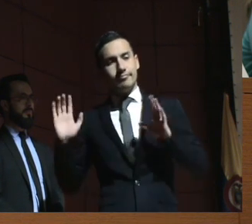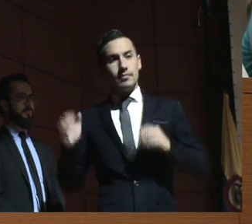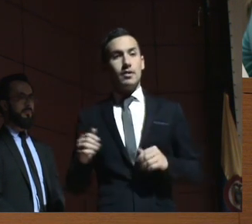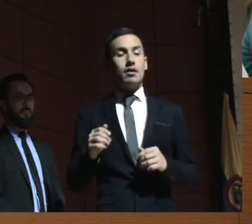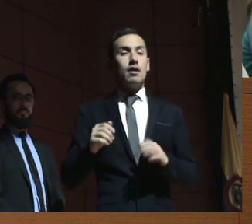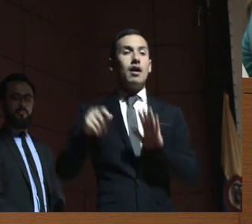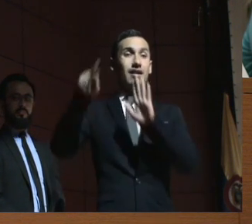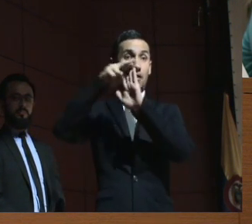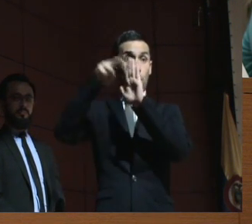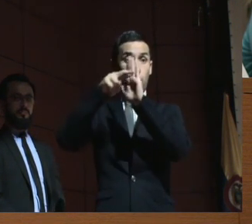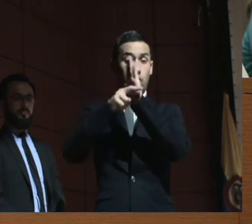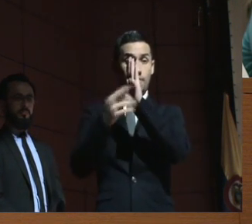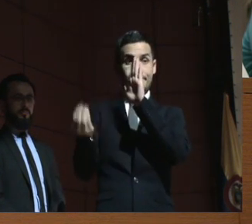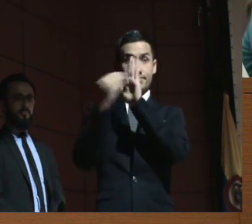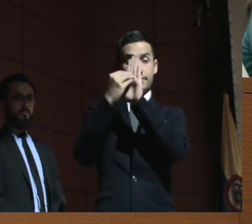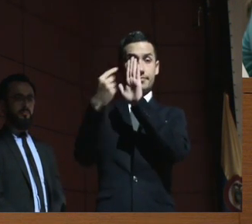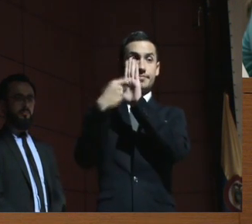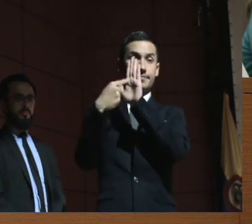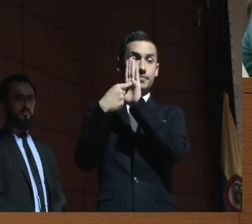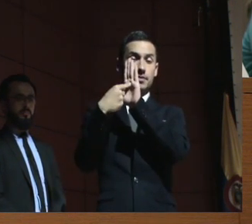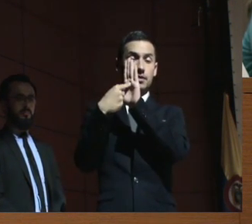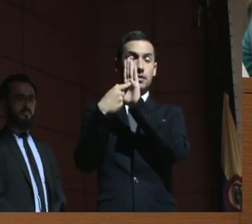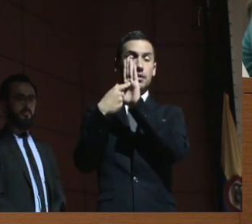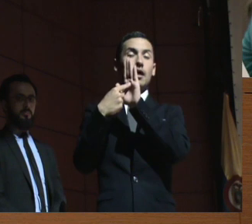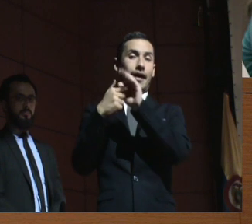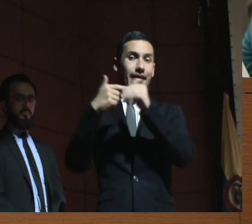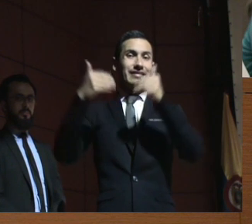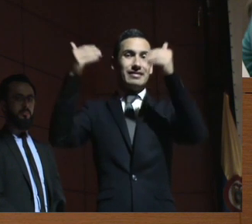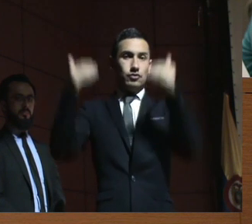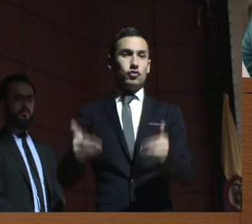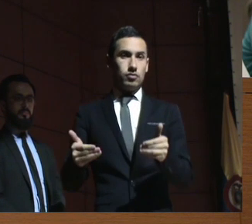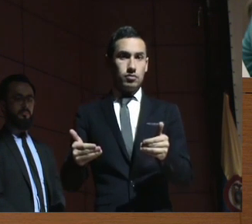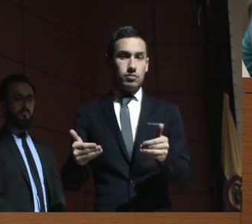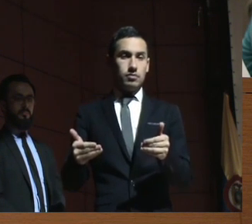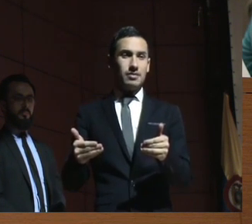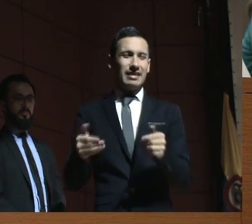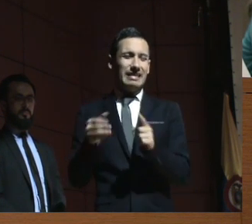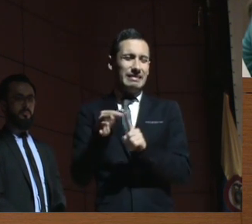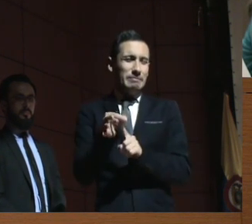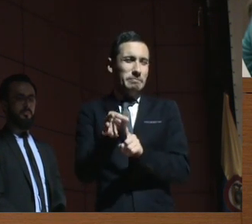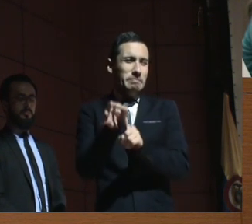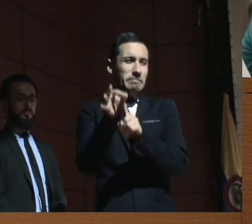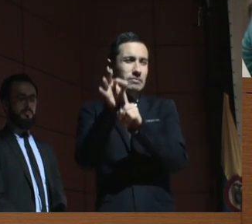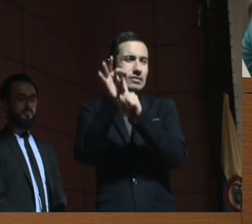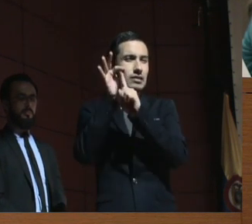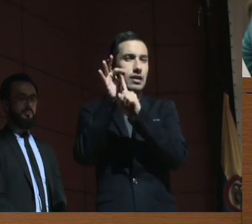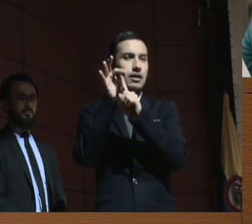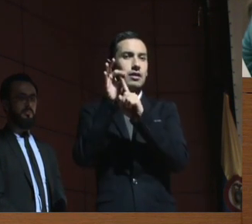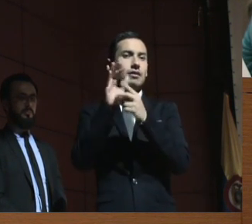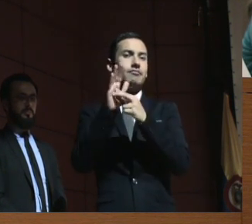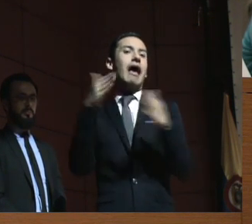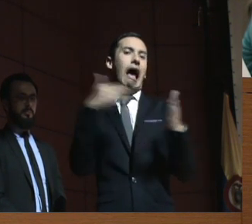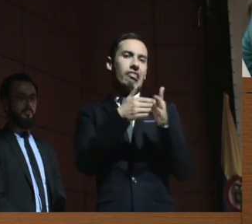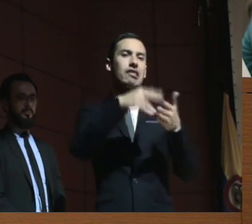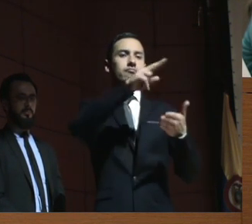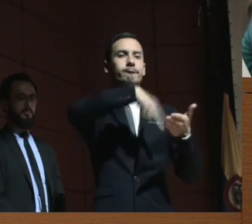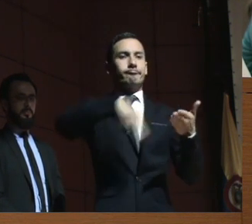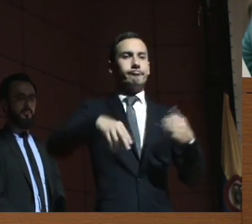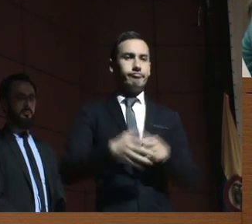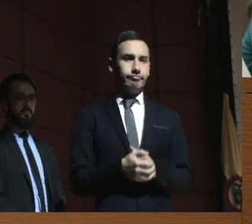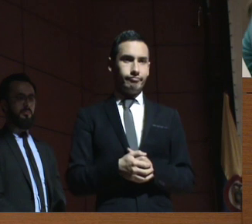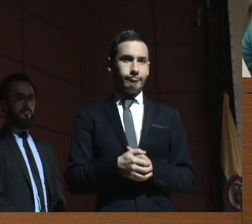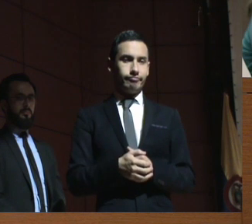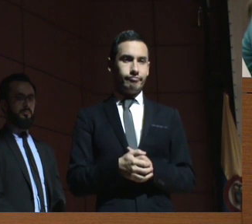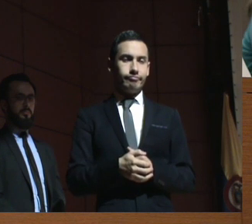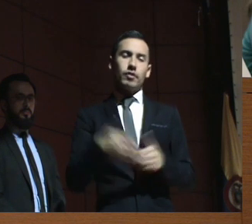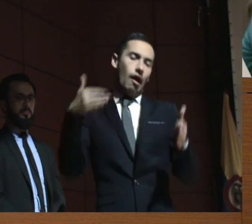una restricción excepcional que es anticonvencional. Es